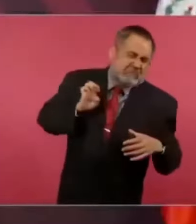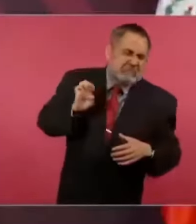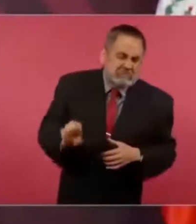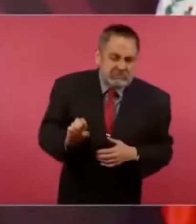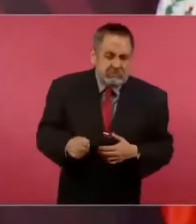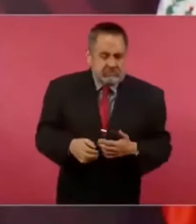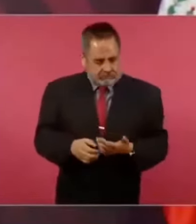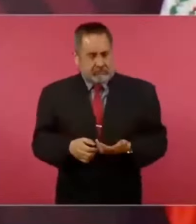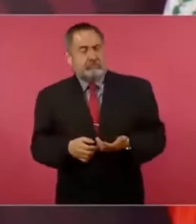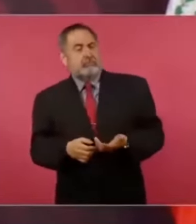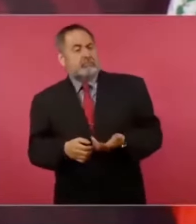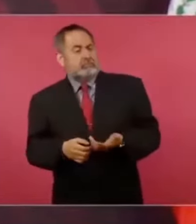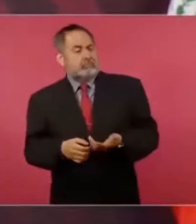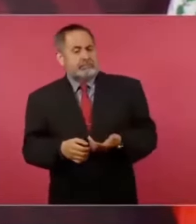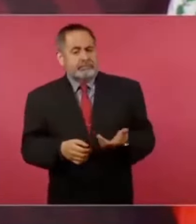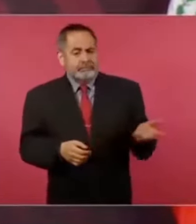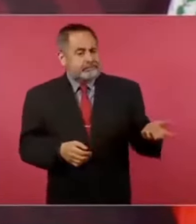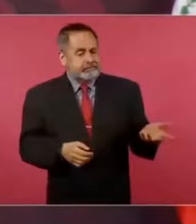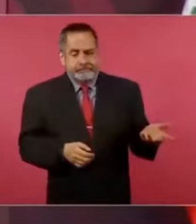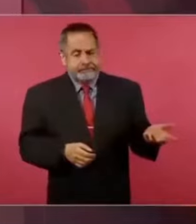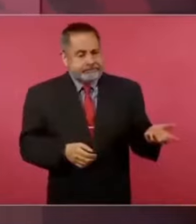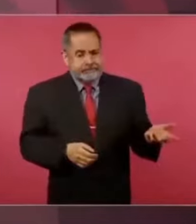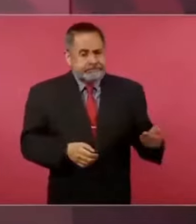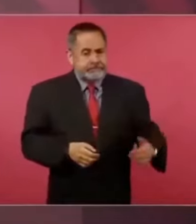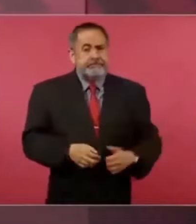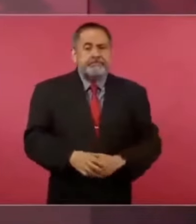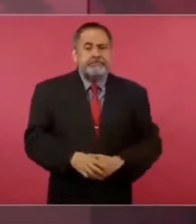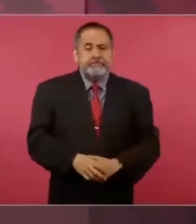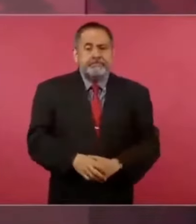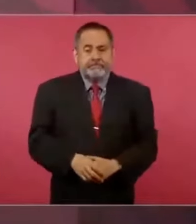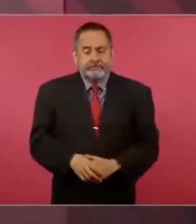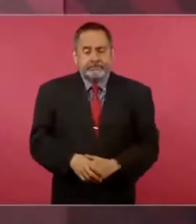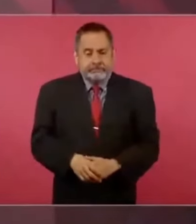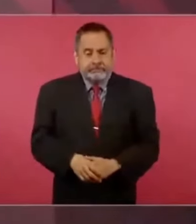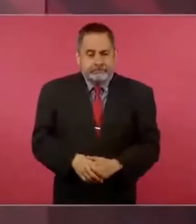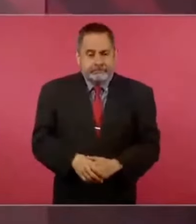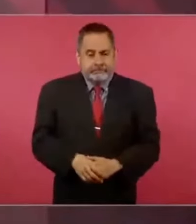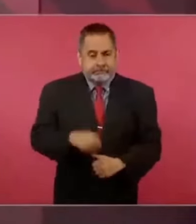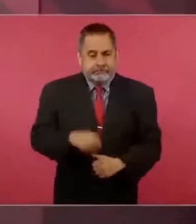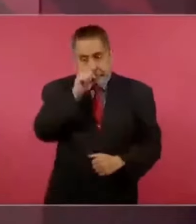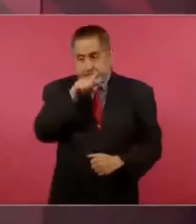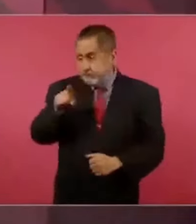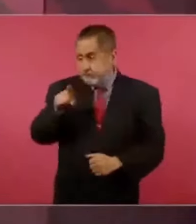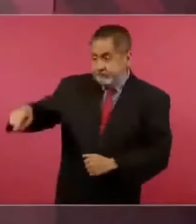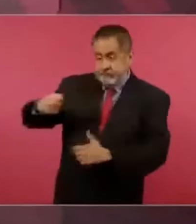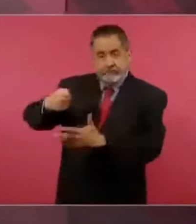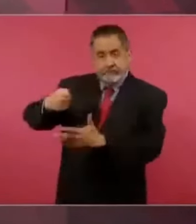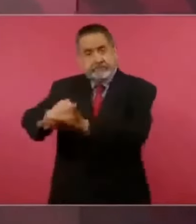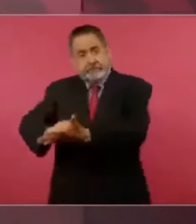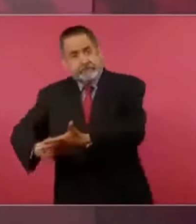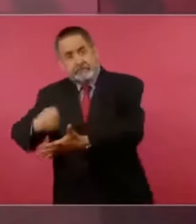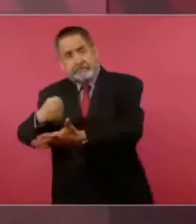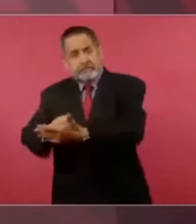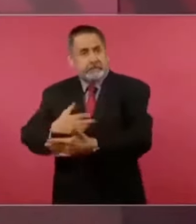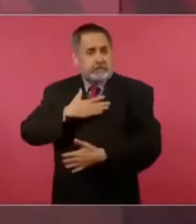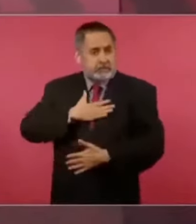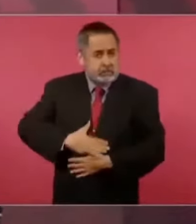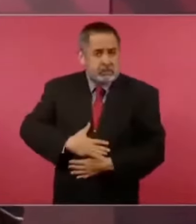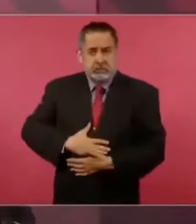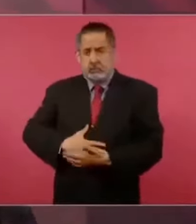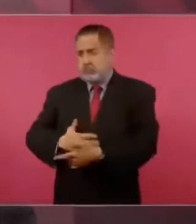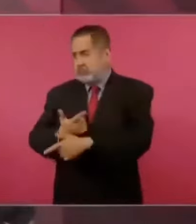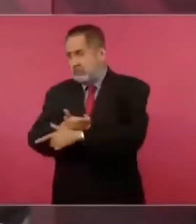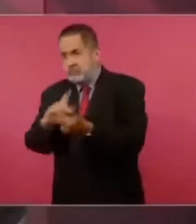pasar que cuando el que lucha por la libertad, por la justicia, por la democracia